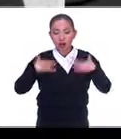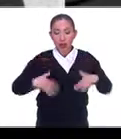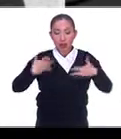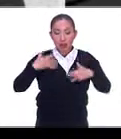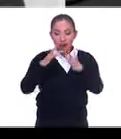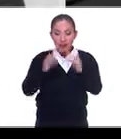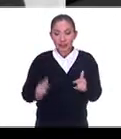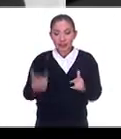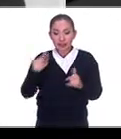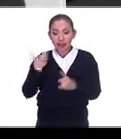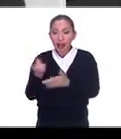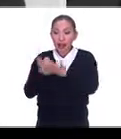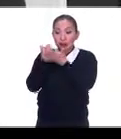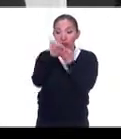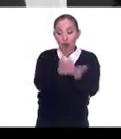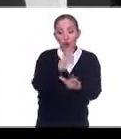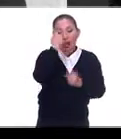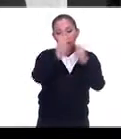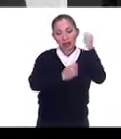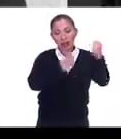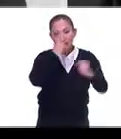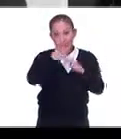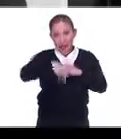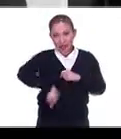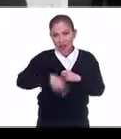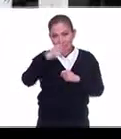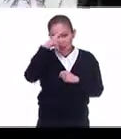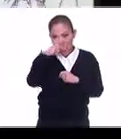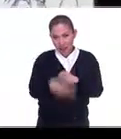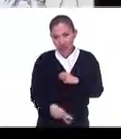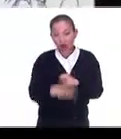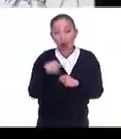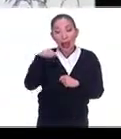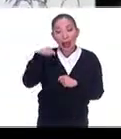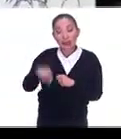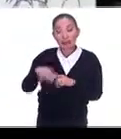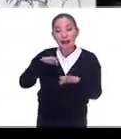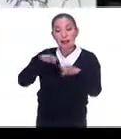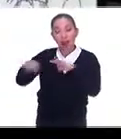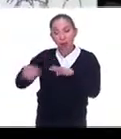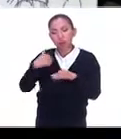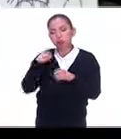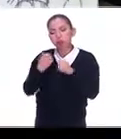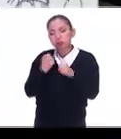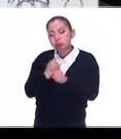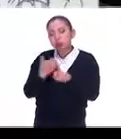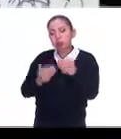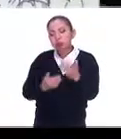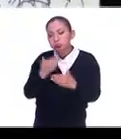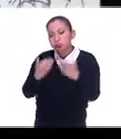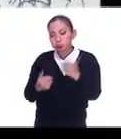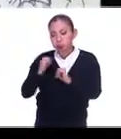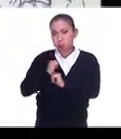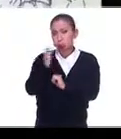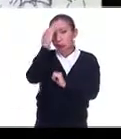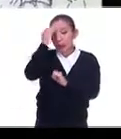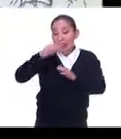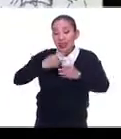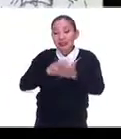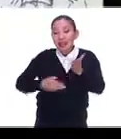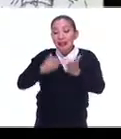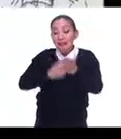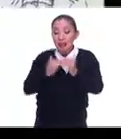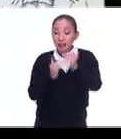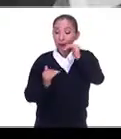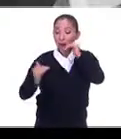cayó en blandito en una tienda departamental, ahí trabajó al frente del taller de